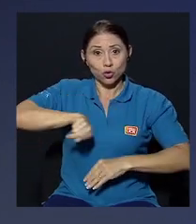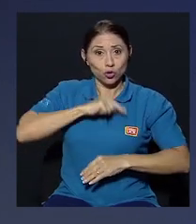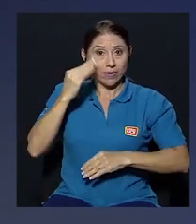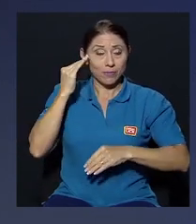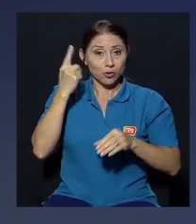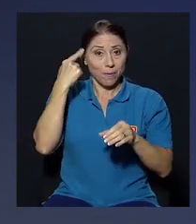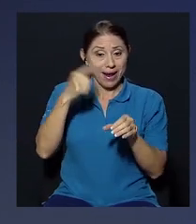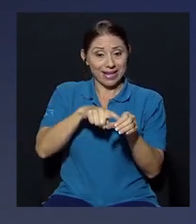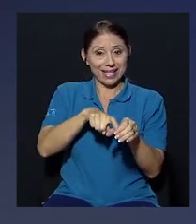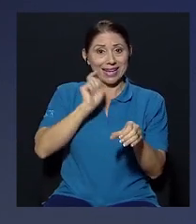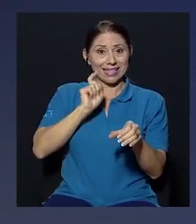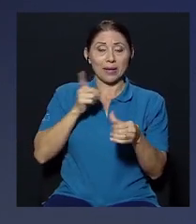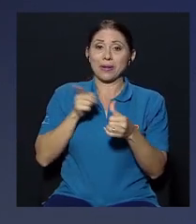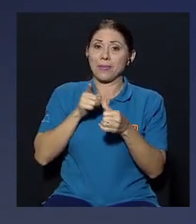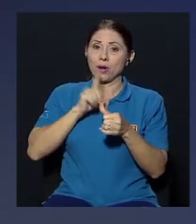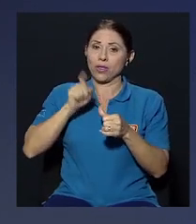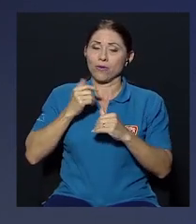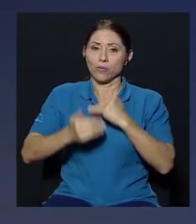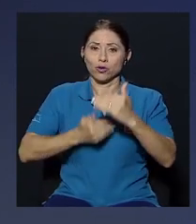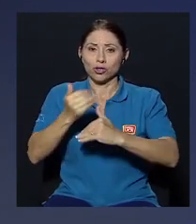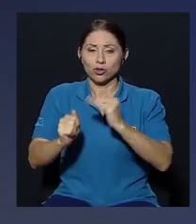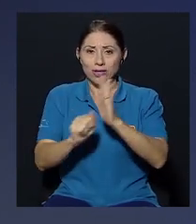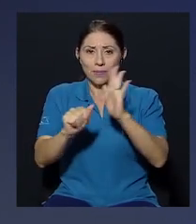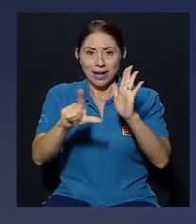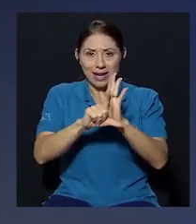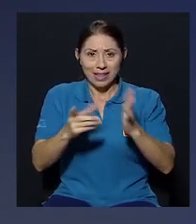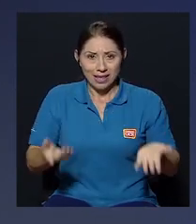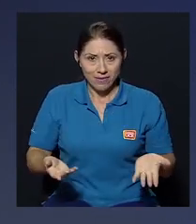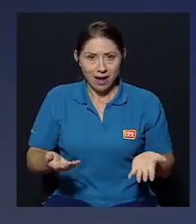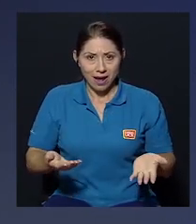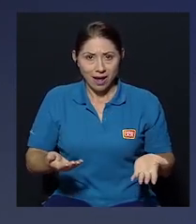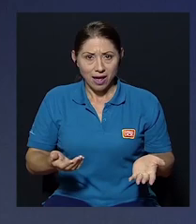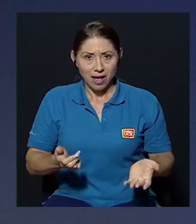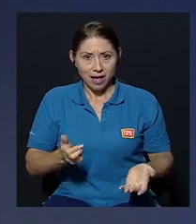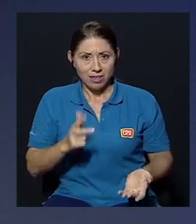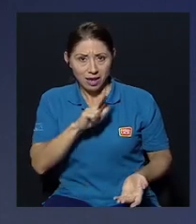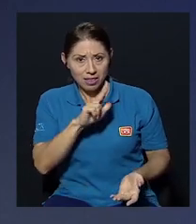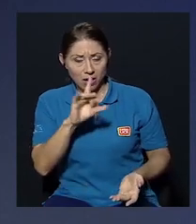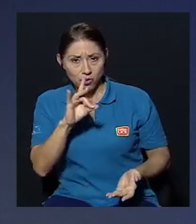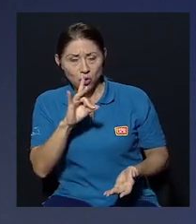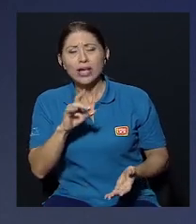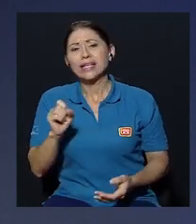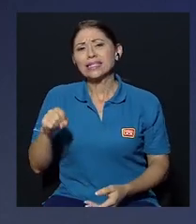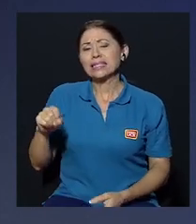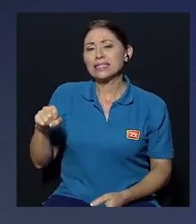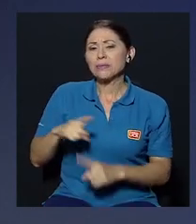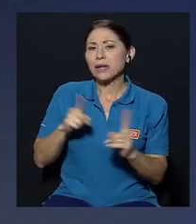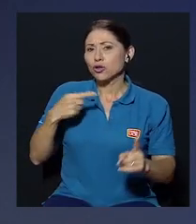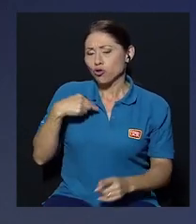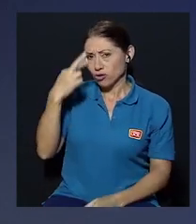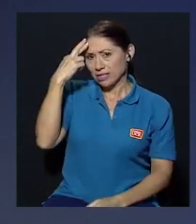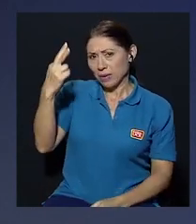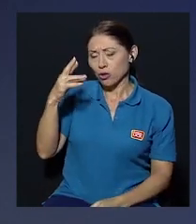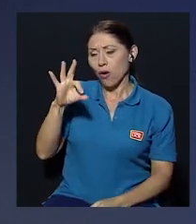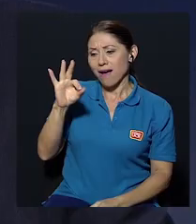todos sabemos que para salirse de la corte primero tiene que pasar por un proceso ante asamblea legislativa 38